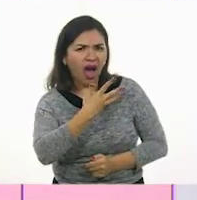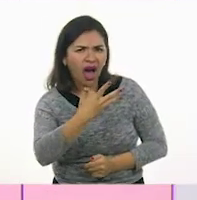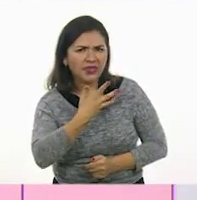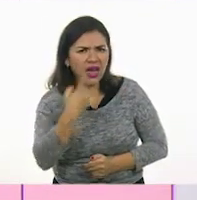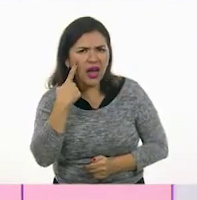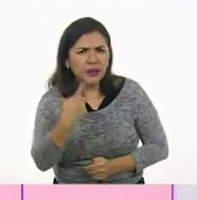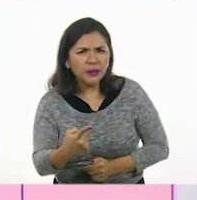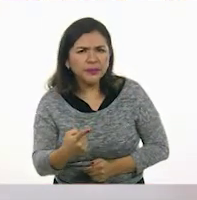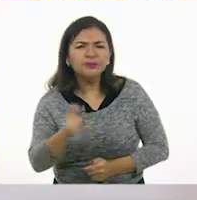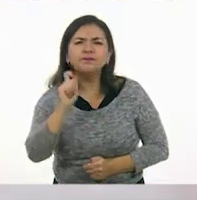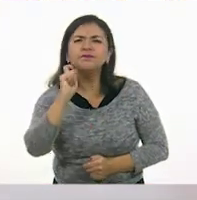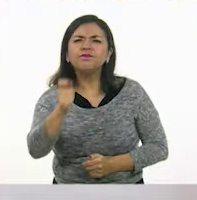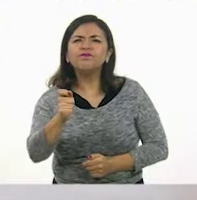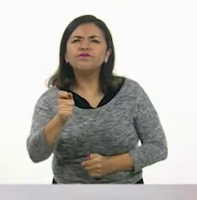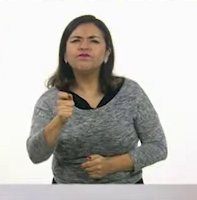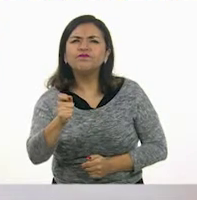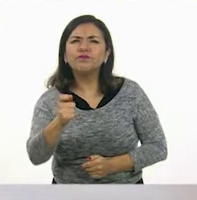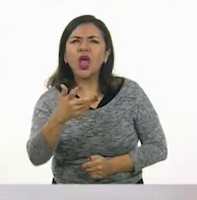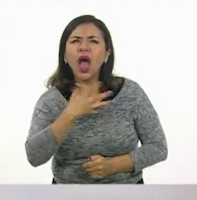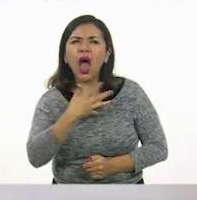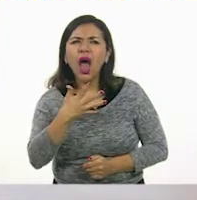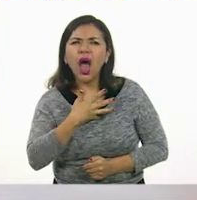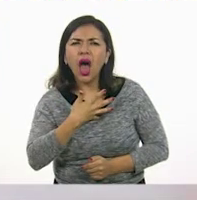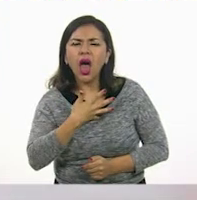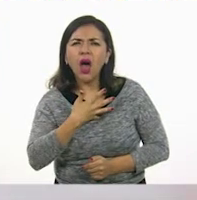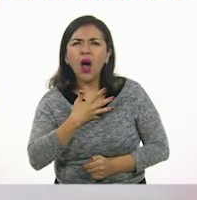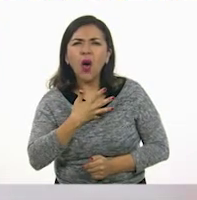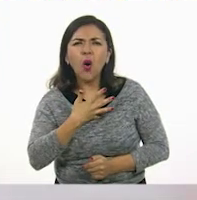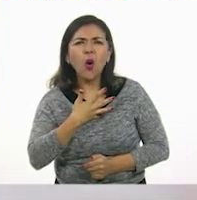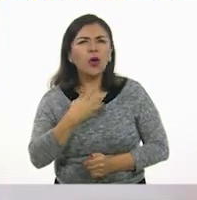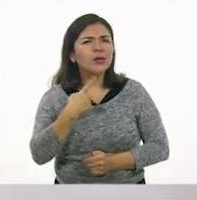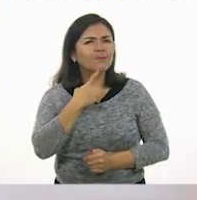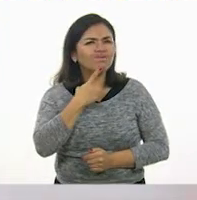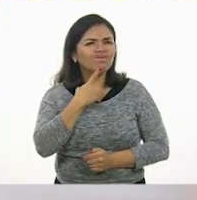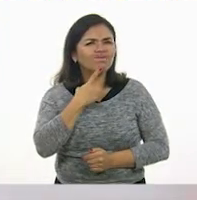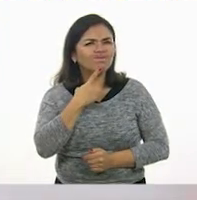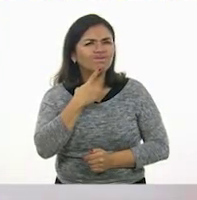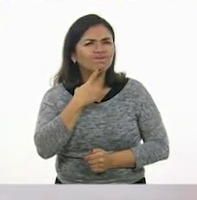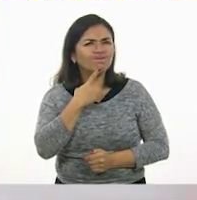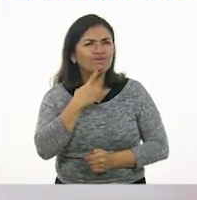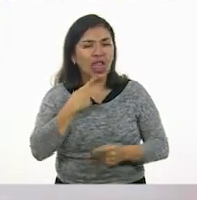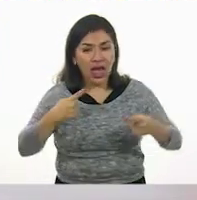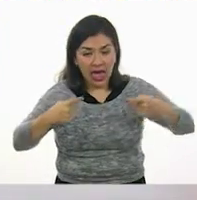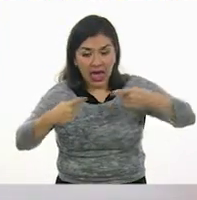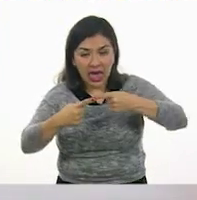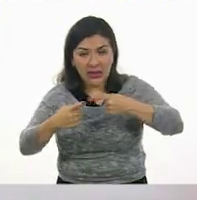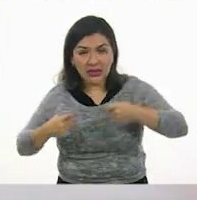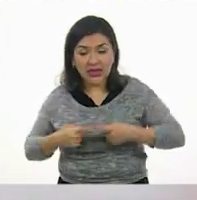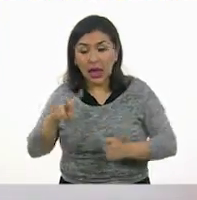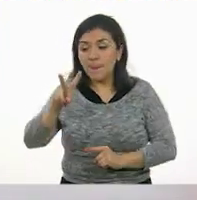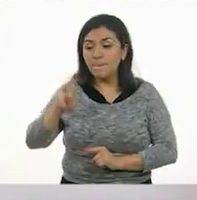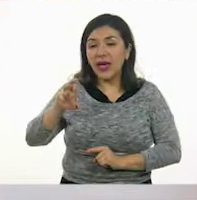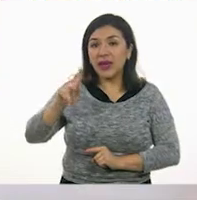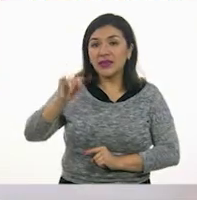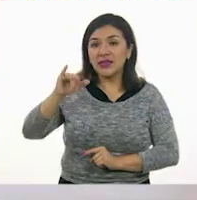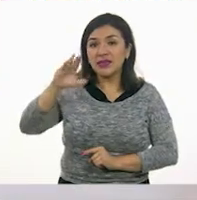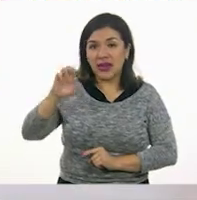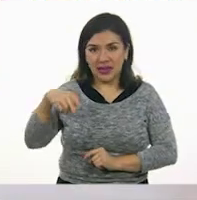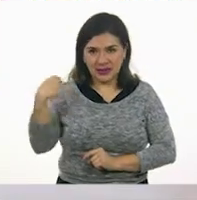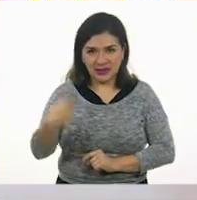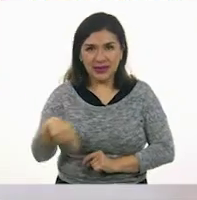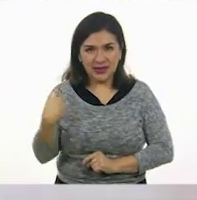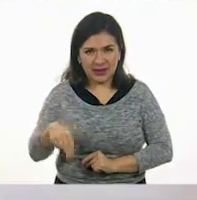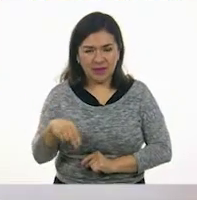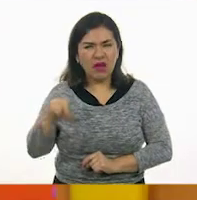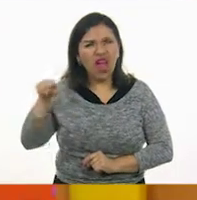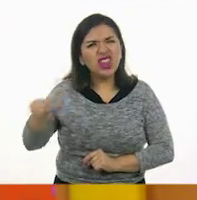Vamos a ver. Aquí tengo vértices. Son estas que tengo aquí. Sí. Y